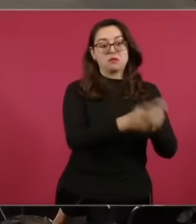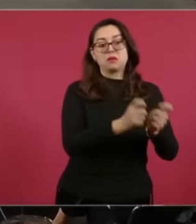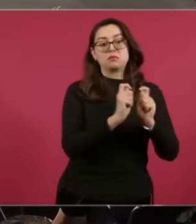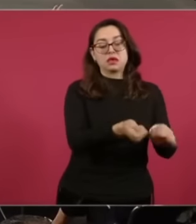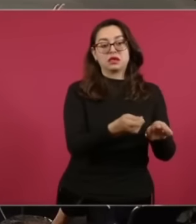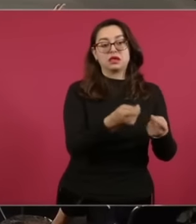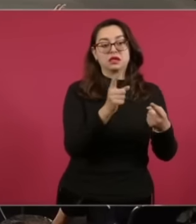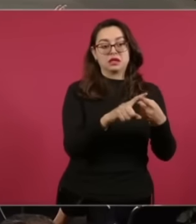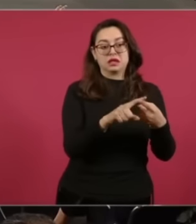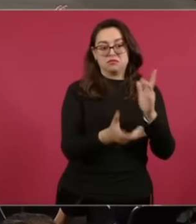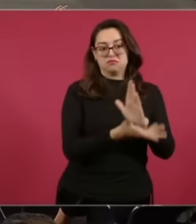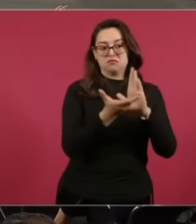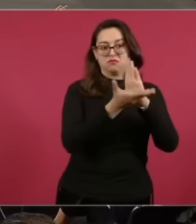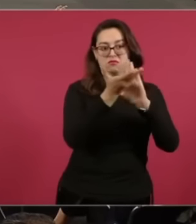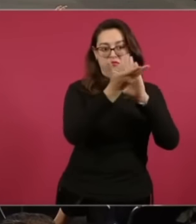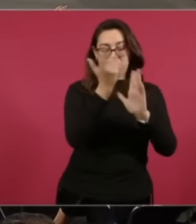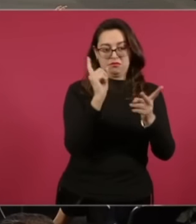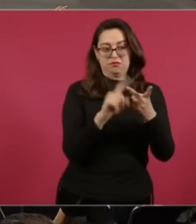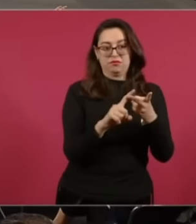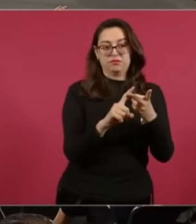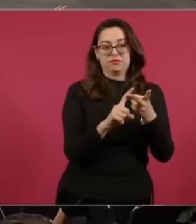Infraestructura Y Obras Públicas